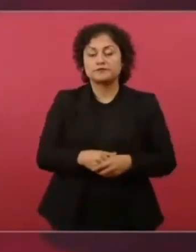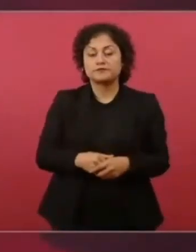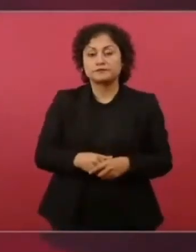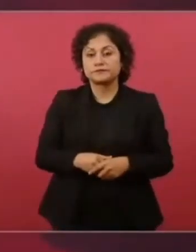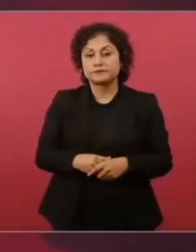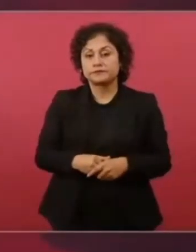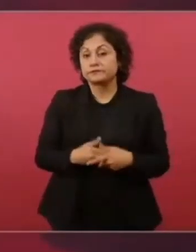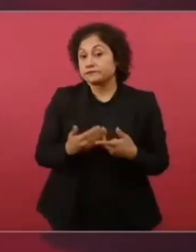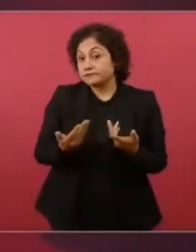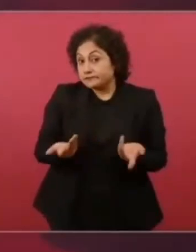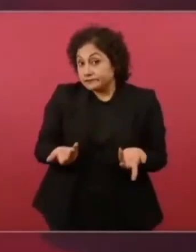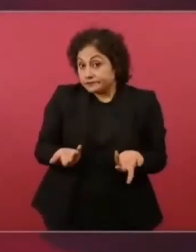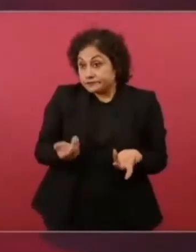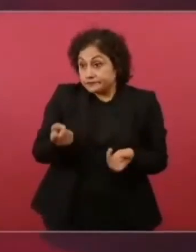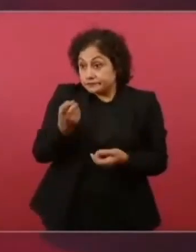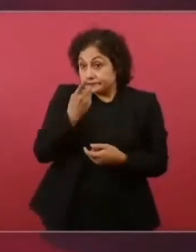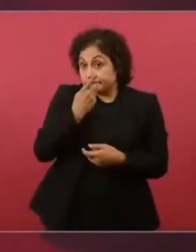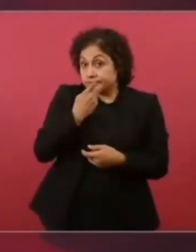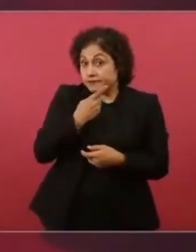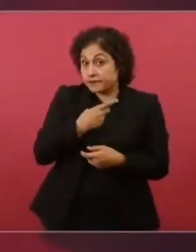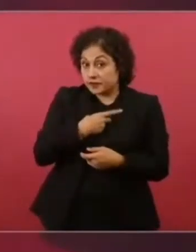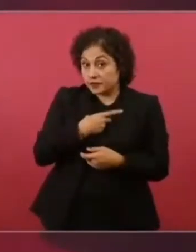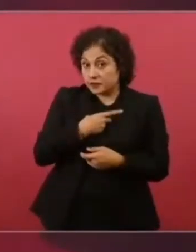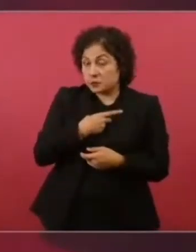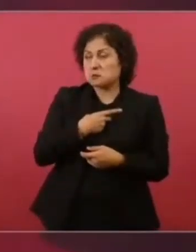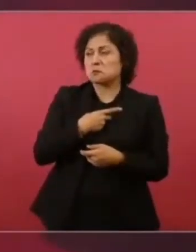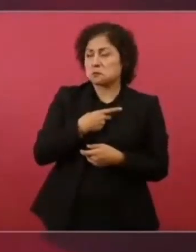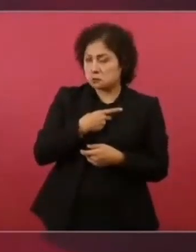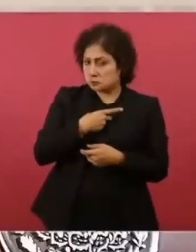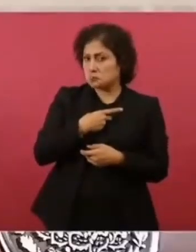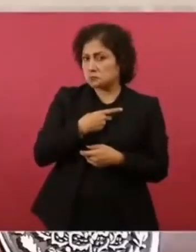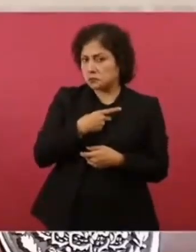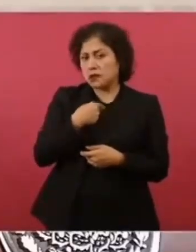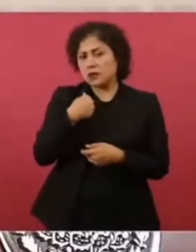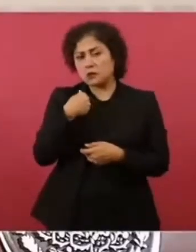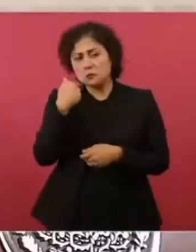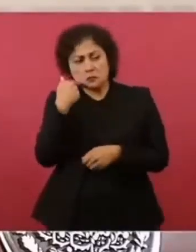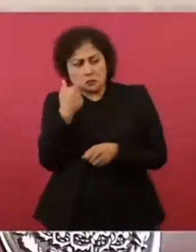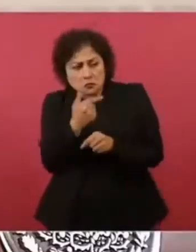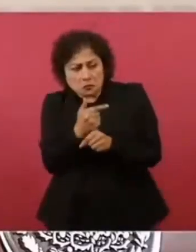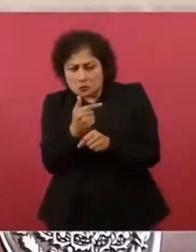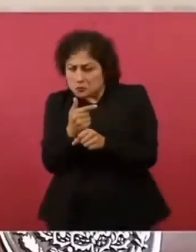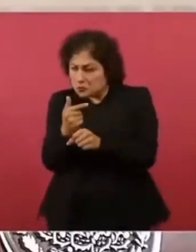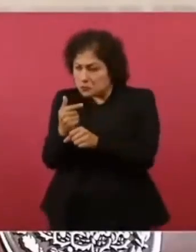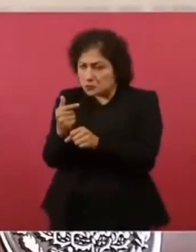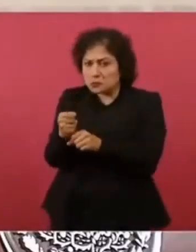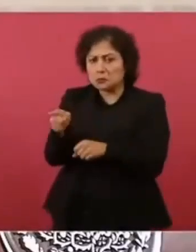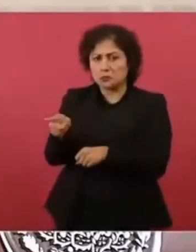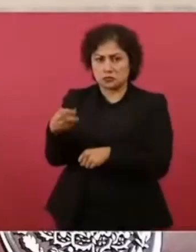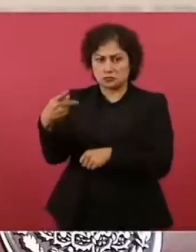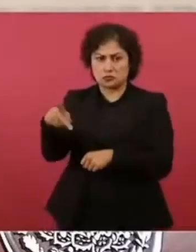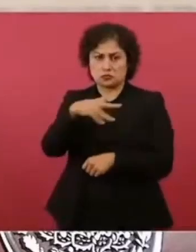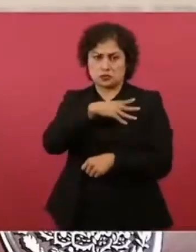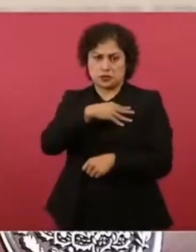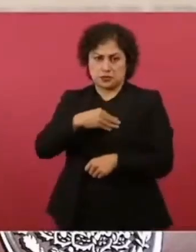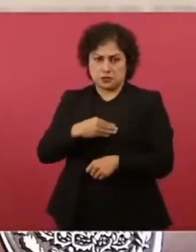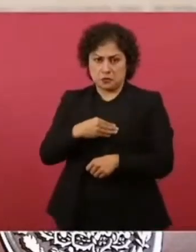Y bueno, tengo información que Alejandro ha hecho bien las cosas.